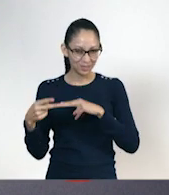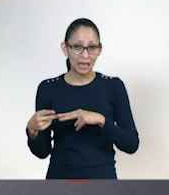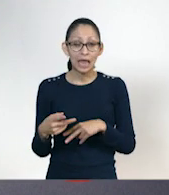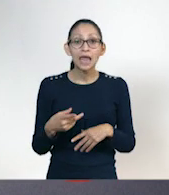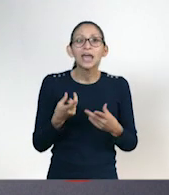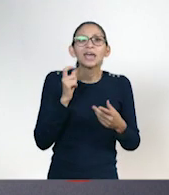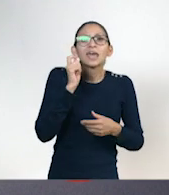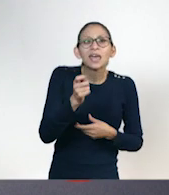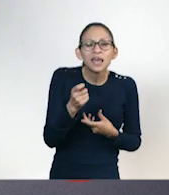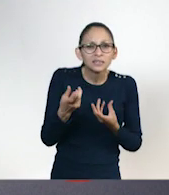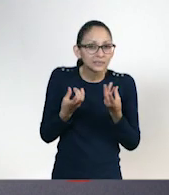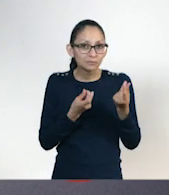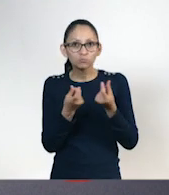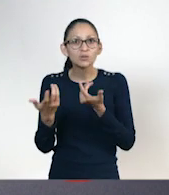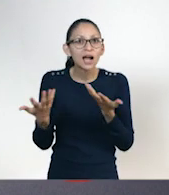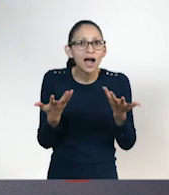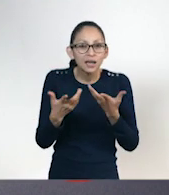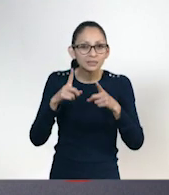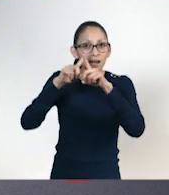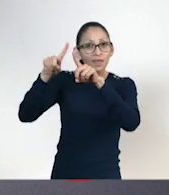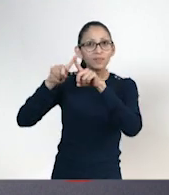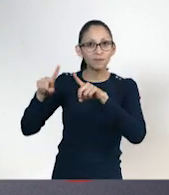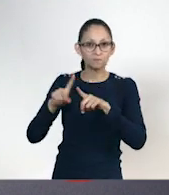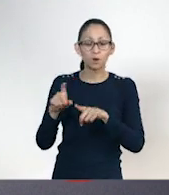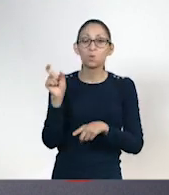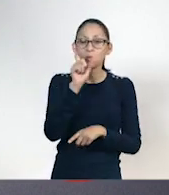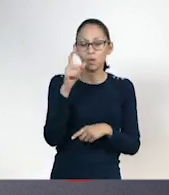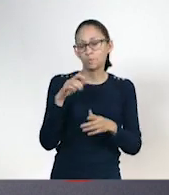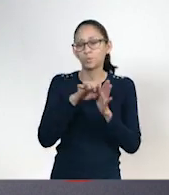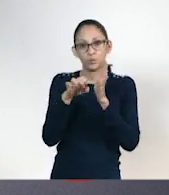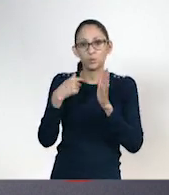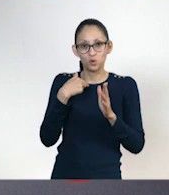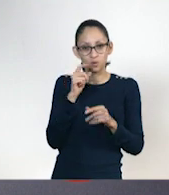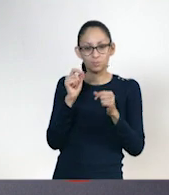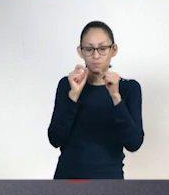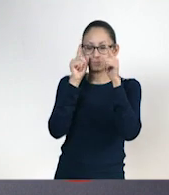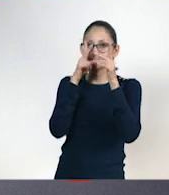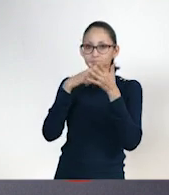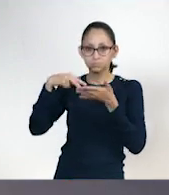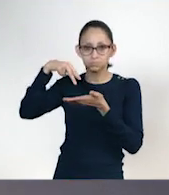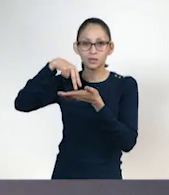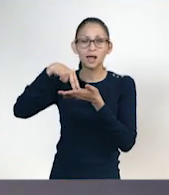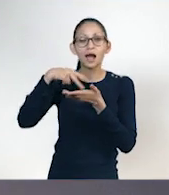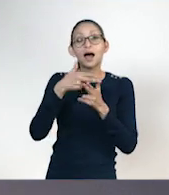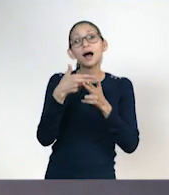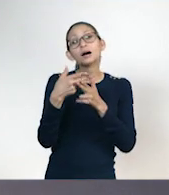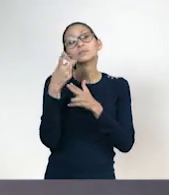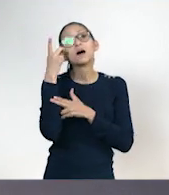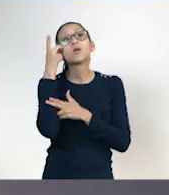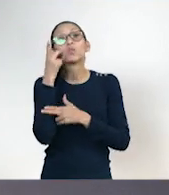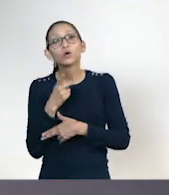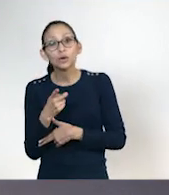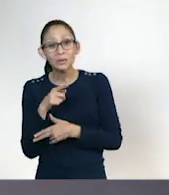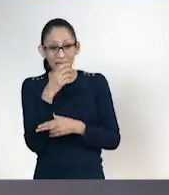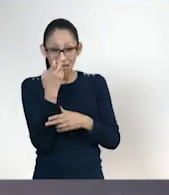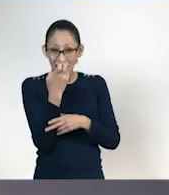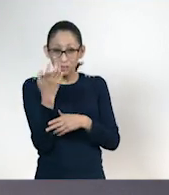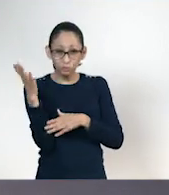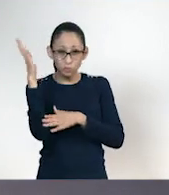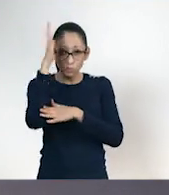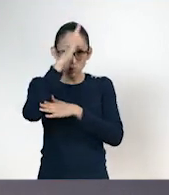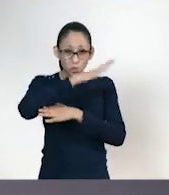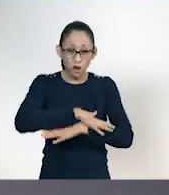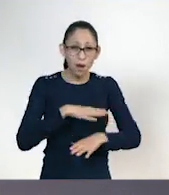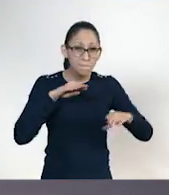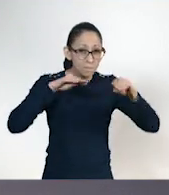implica todos los movimientos que realizamos desde que te levantas hasta que te vuelves a acostar para irte a dormir. Sin embargo,